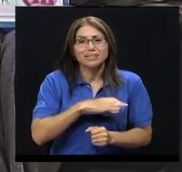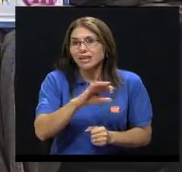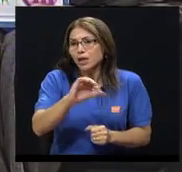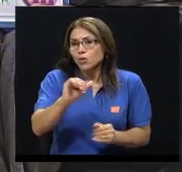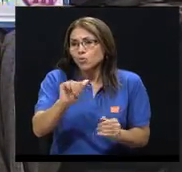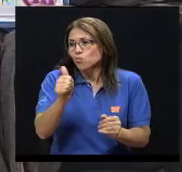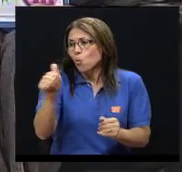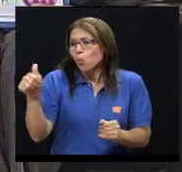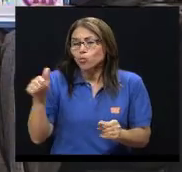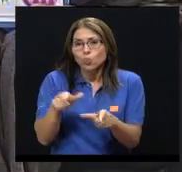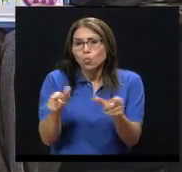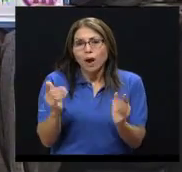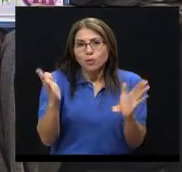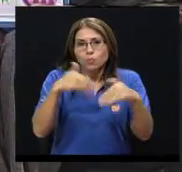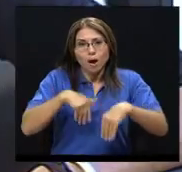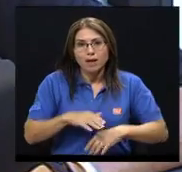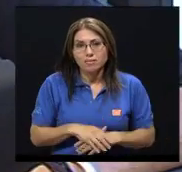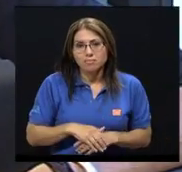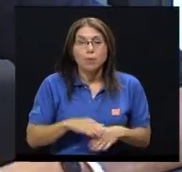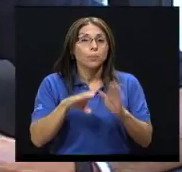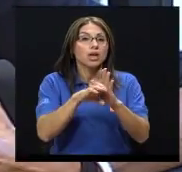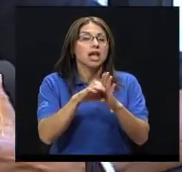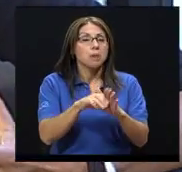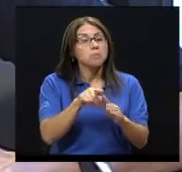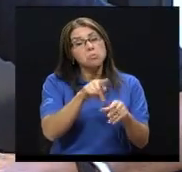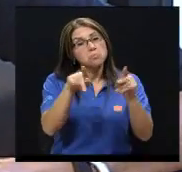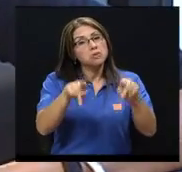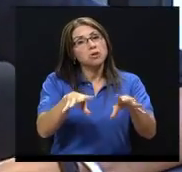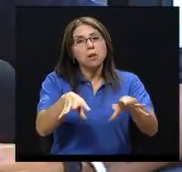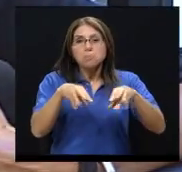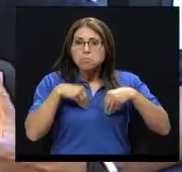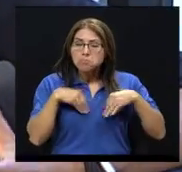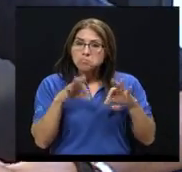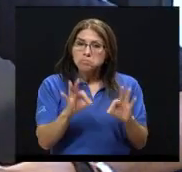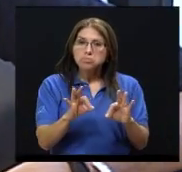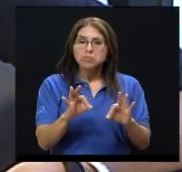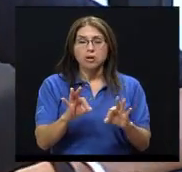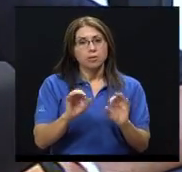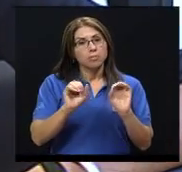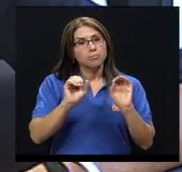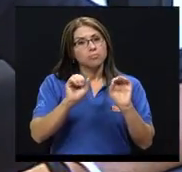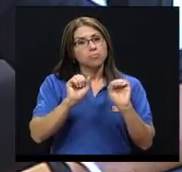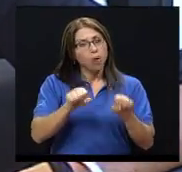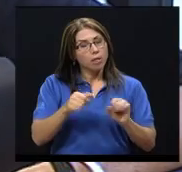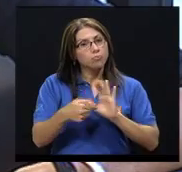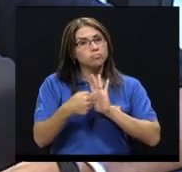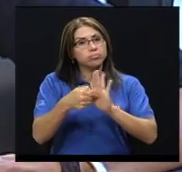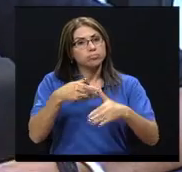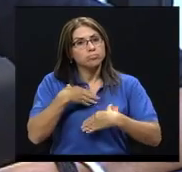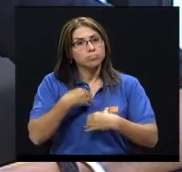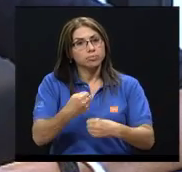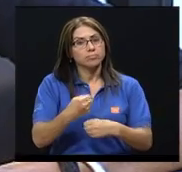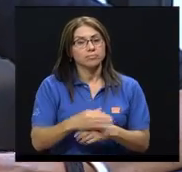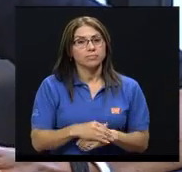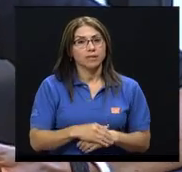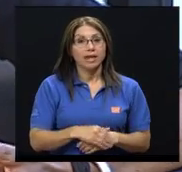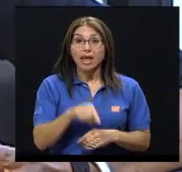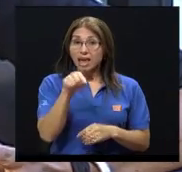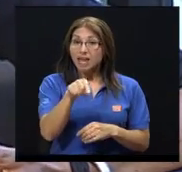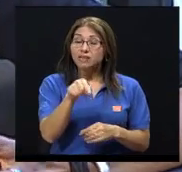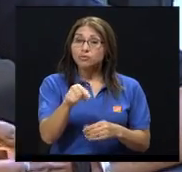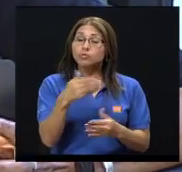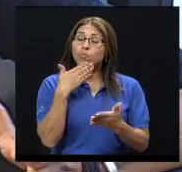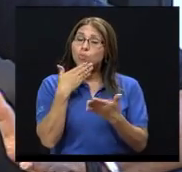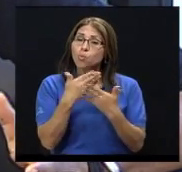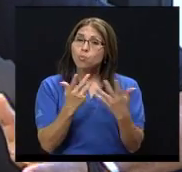brinda ningún otro espacio externo, ¿verdad? De una aceptación incondicional, de una confidencialidad total. Por una parte, que es un